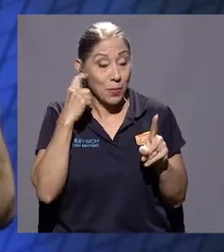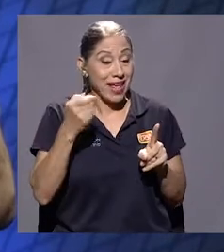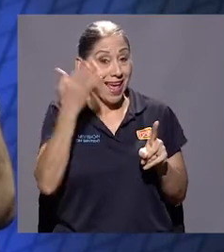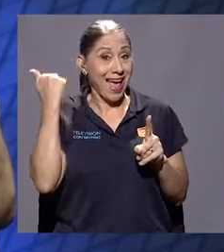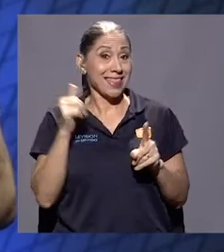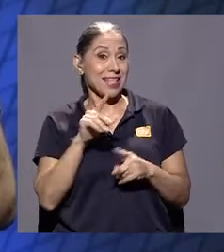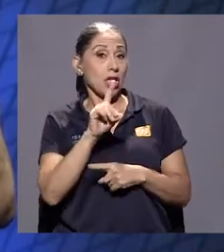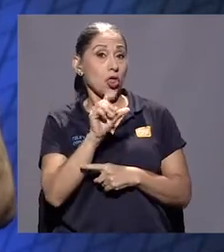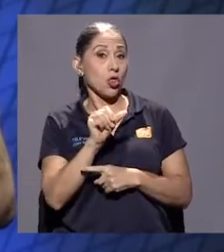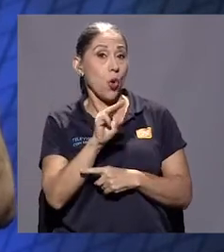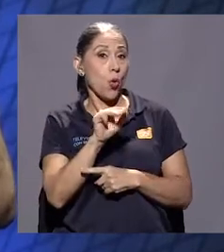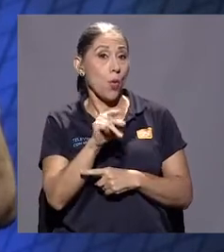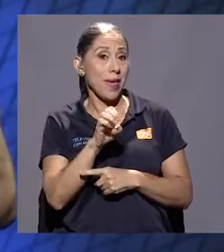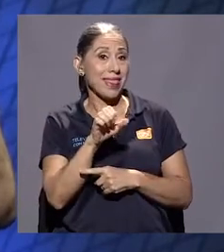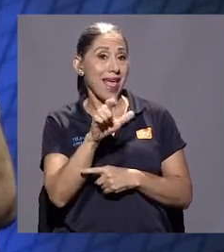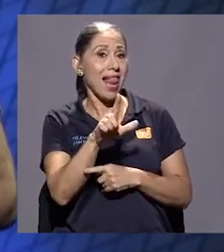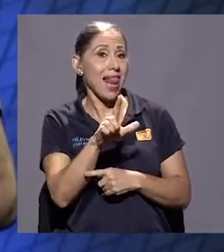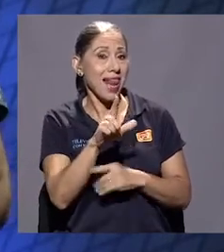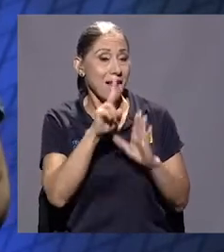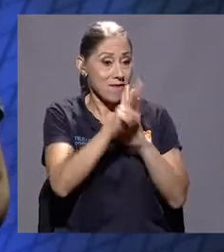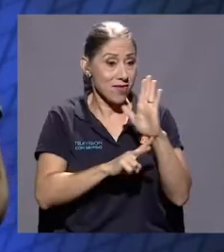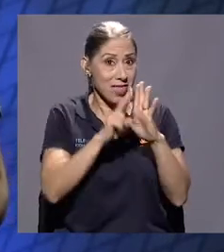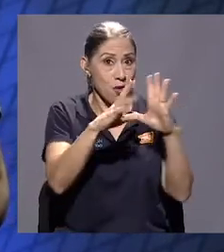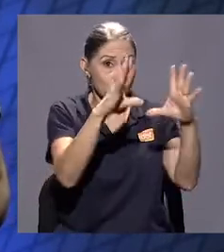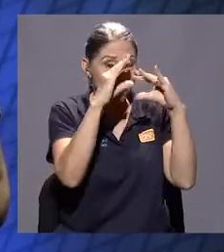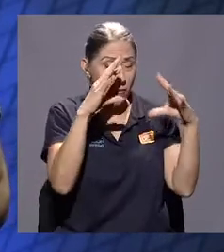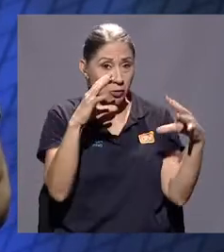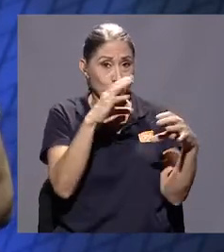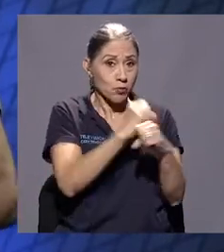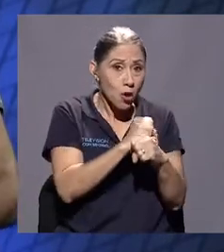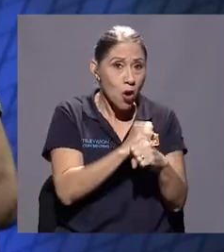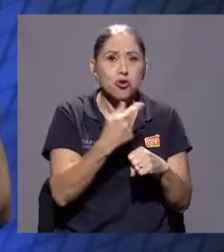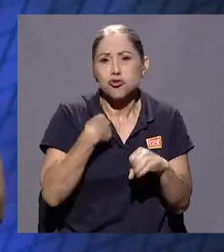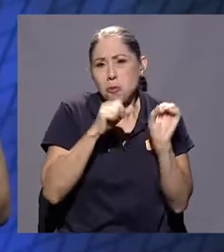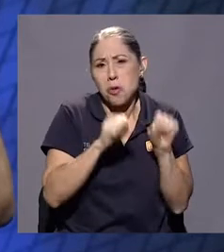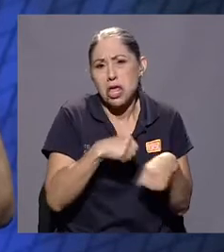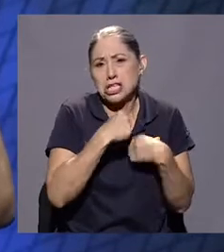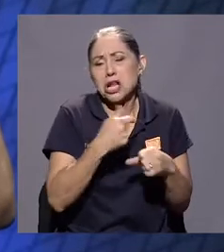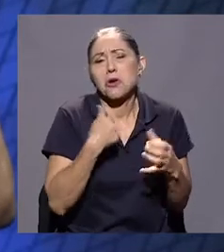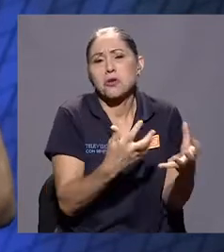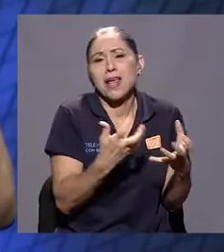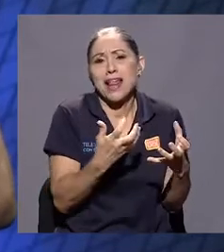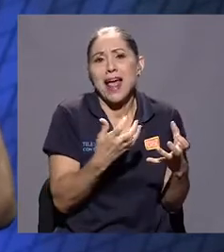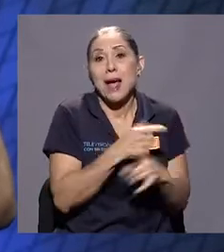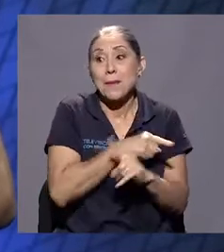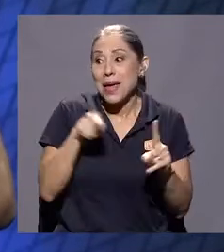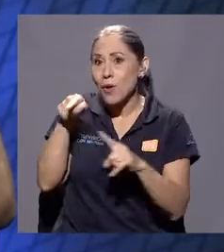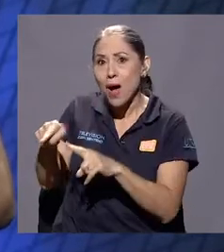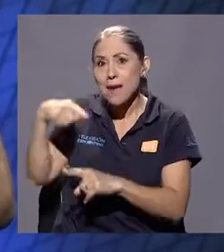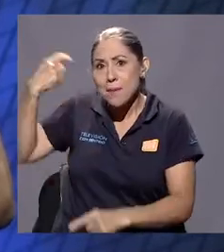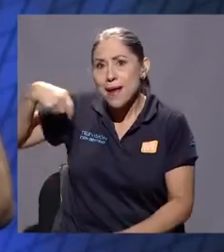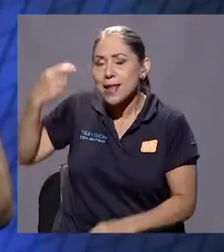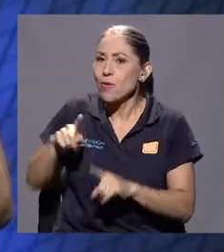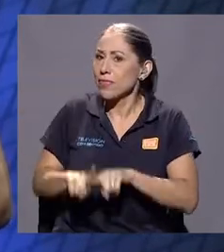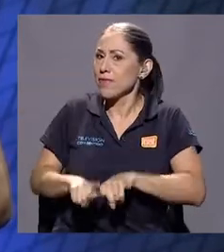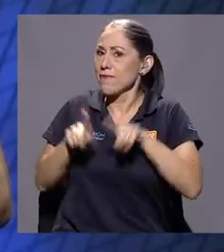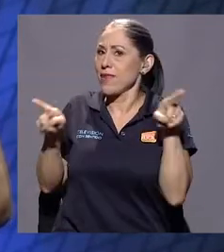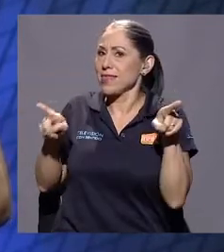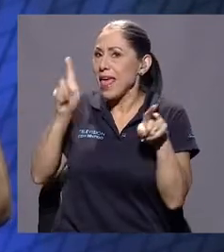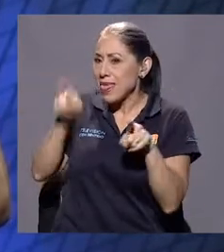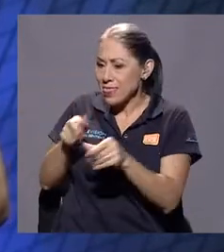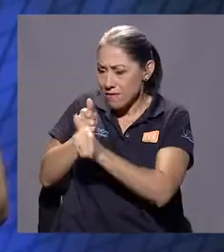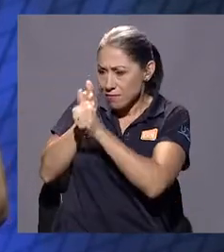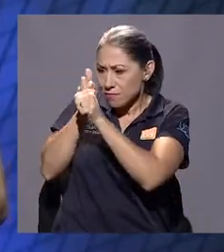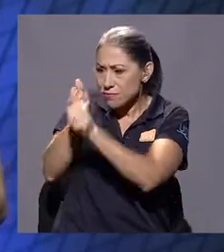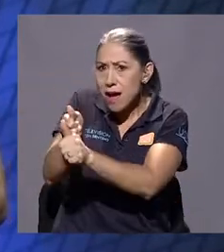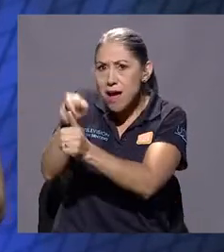en el documental yo podía hacer lo que me diera la gana, por decirlo así. En una película no, en una película tenía que ir con un